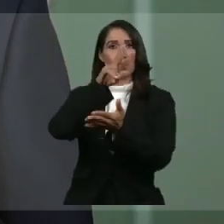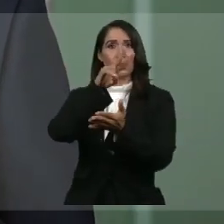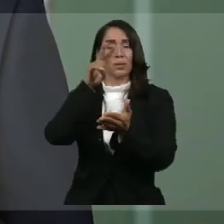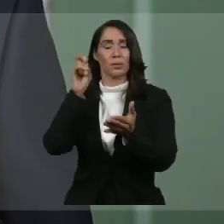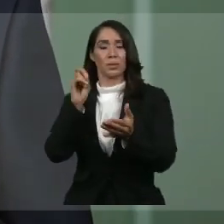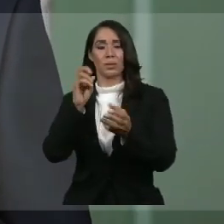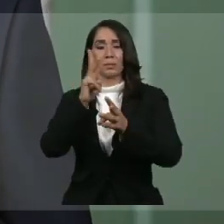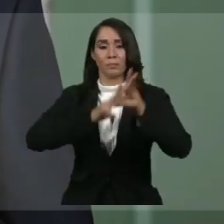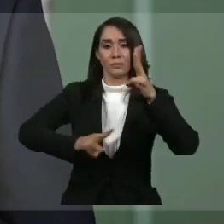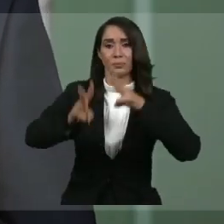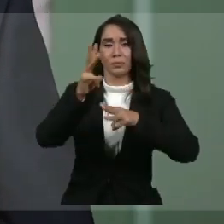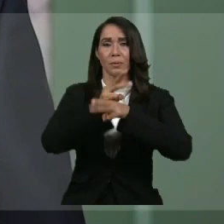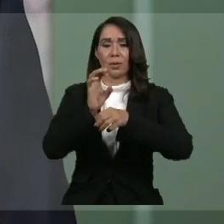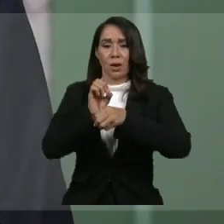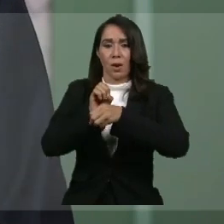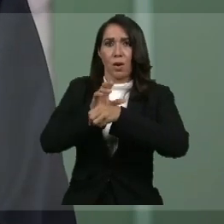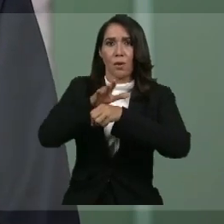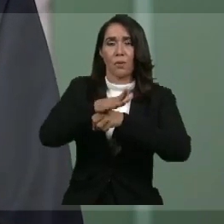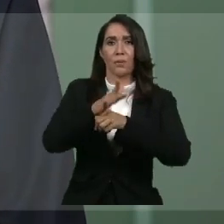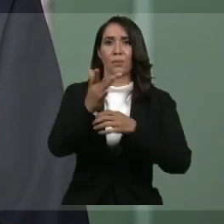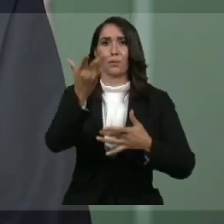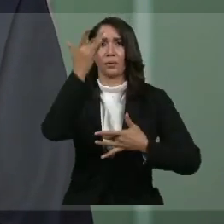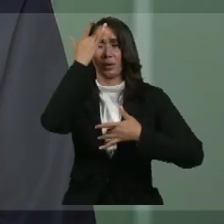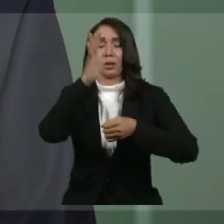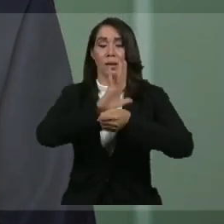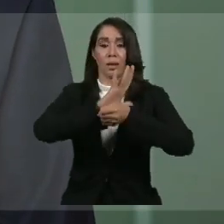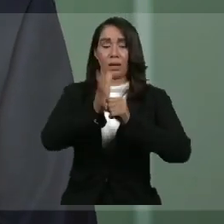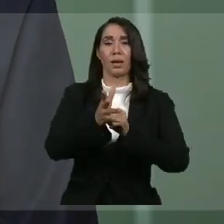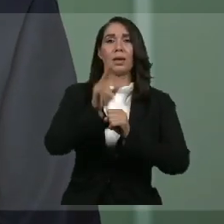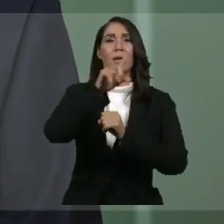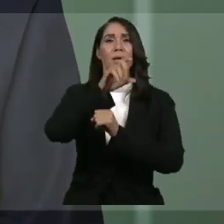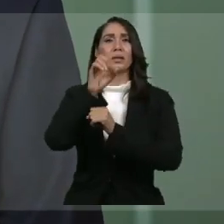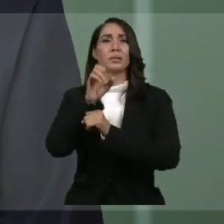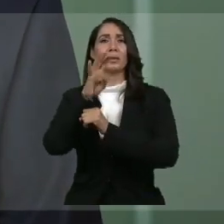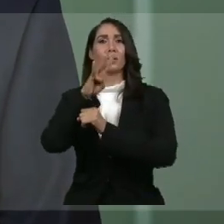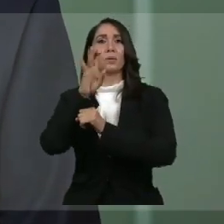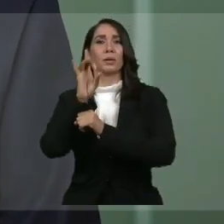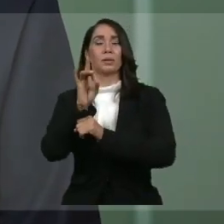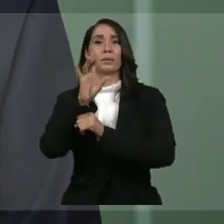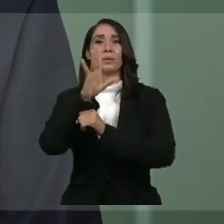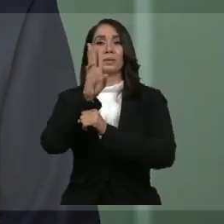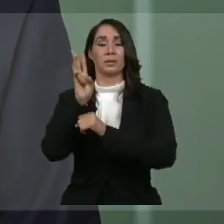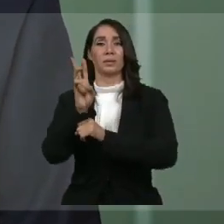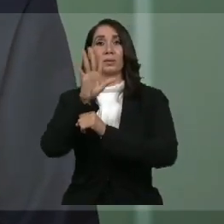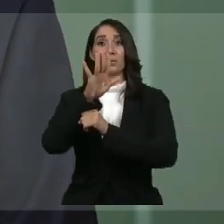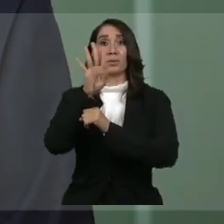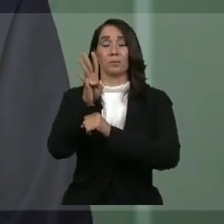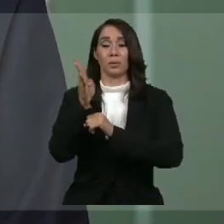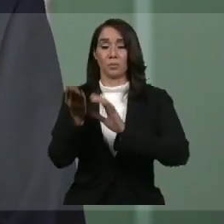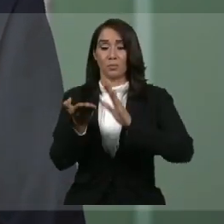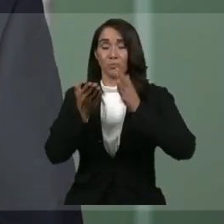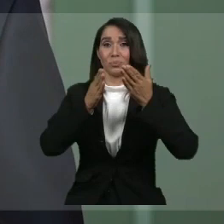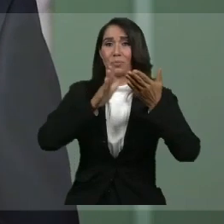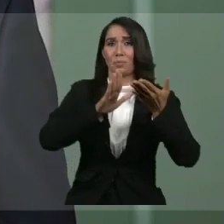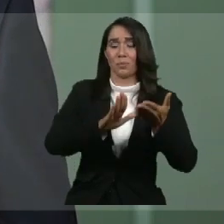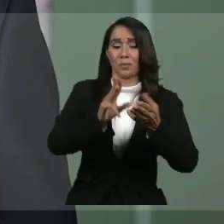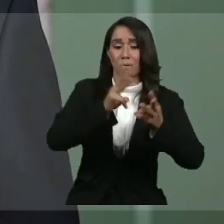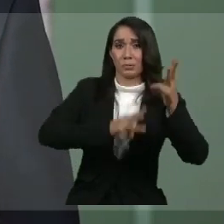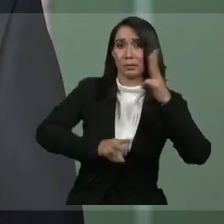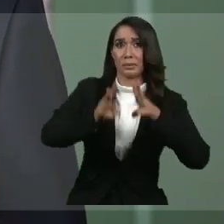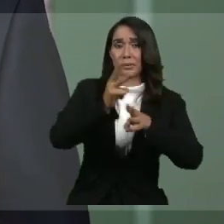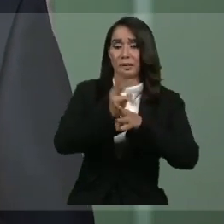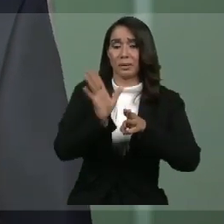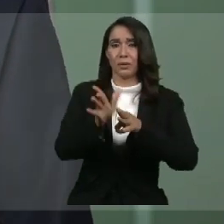contagiado en todo el mundo y 148.654 han fallecido en los últimos meses a